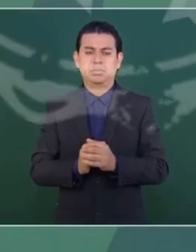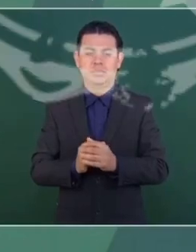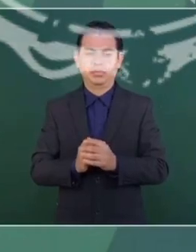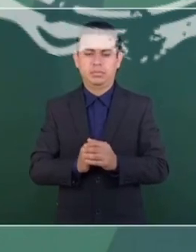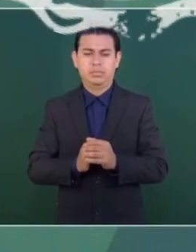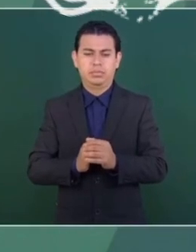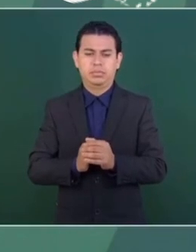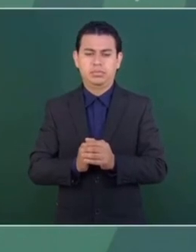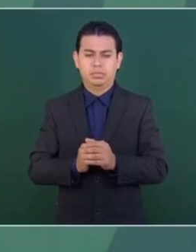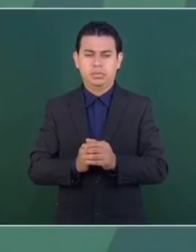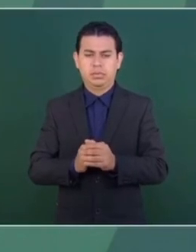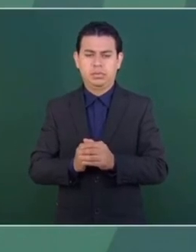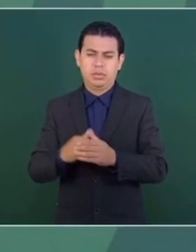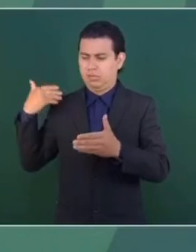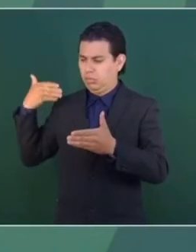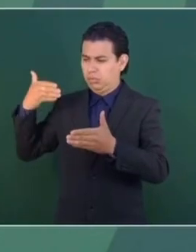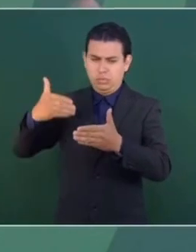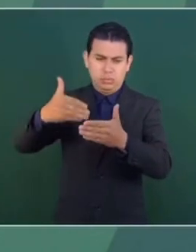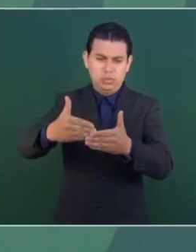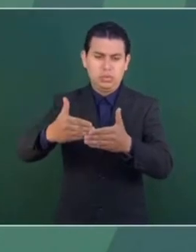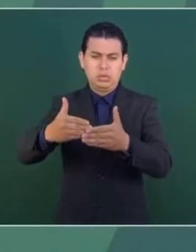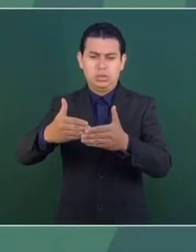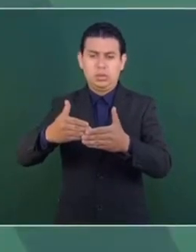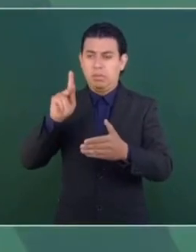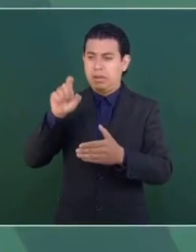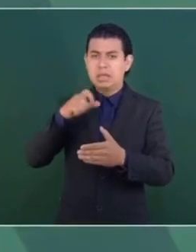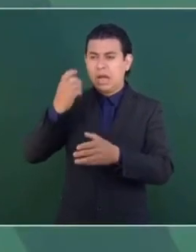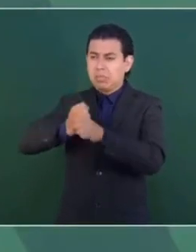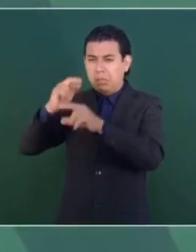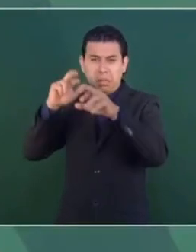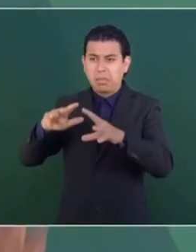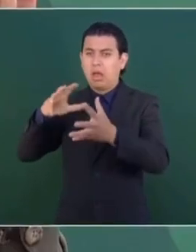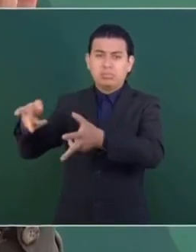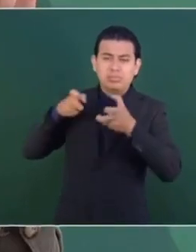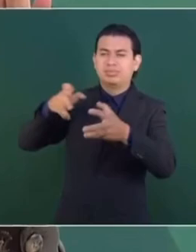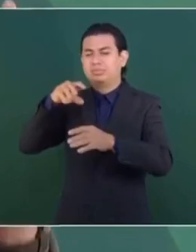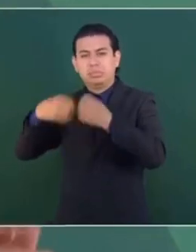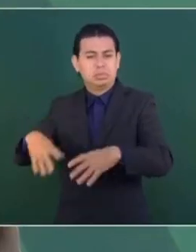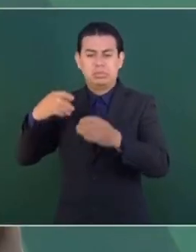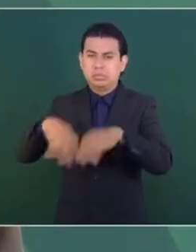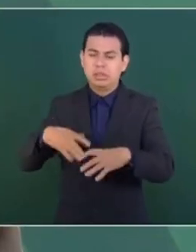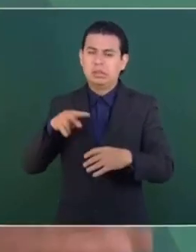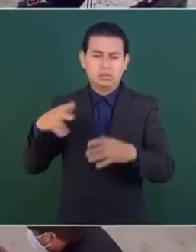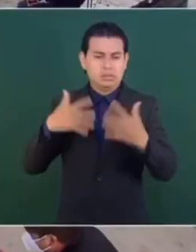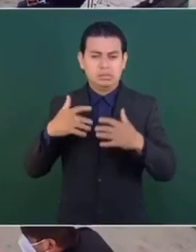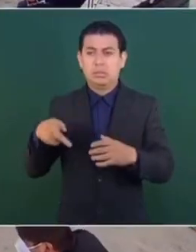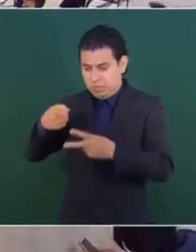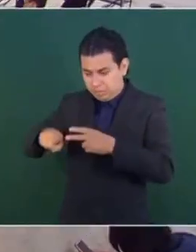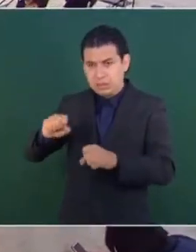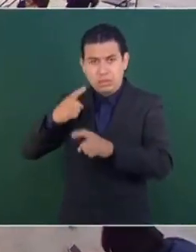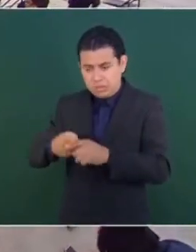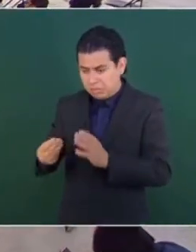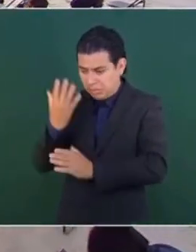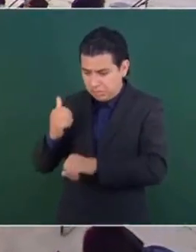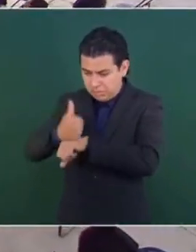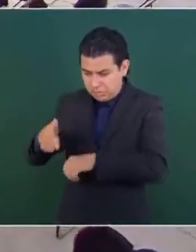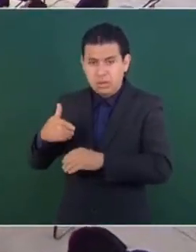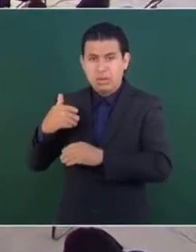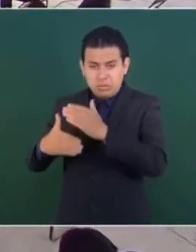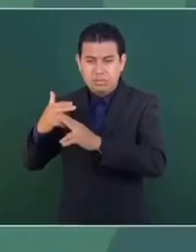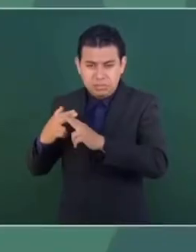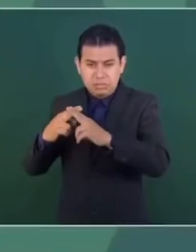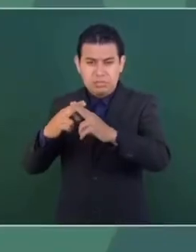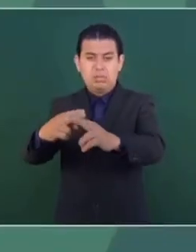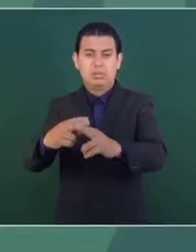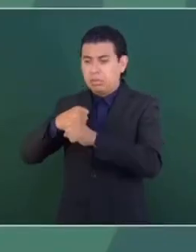Durante el periodo neoliberal se apostó a destruir a Pemex. Si de milagro, no lo lograron. Durante todo el periodo